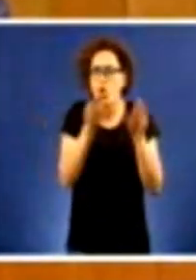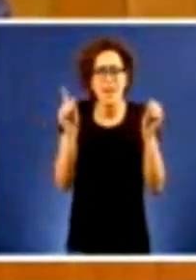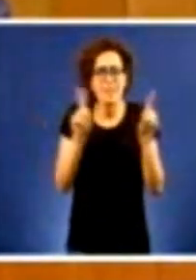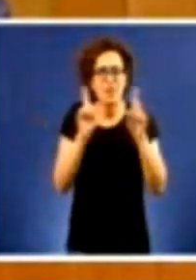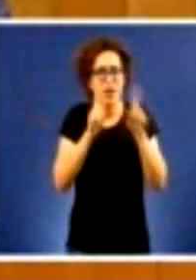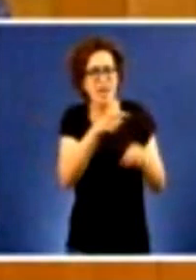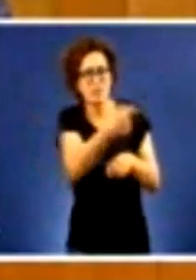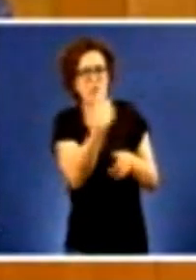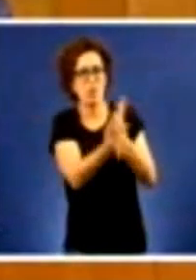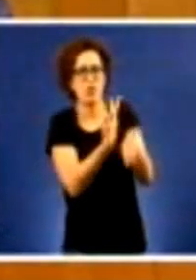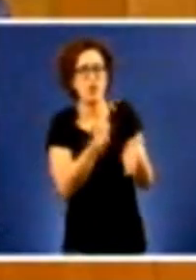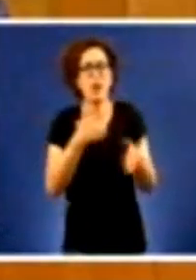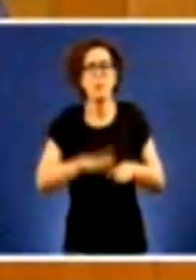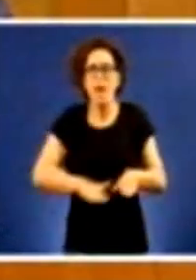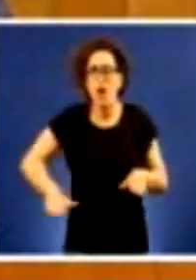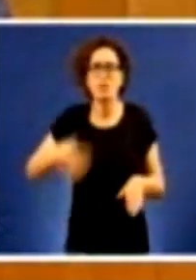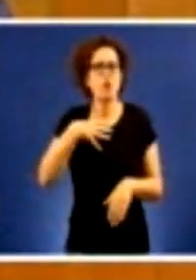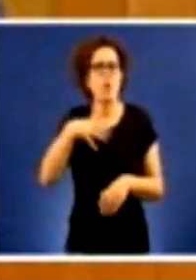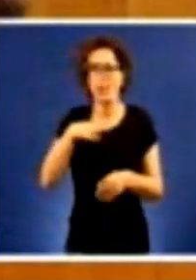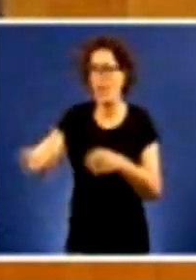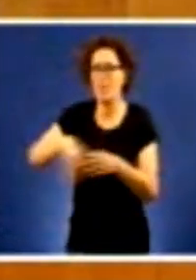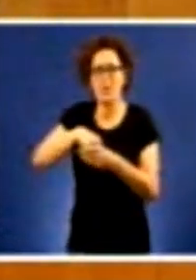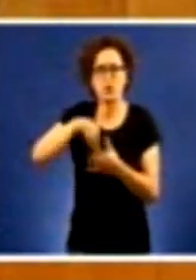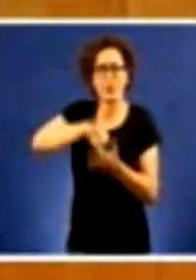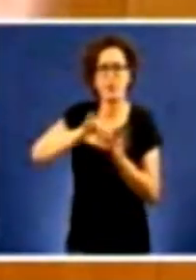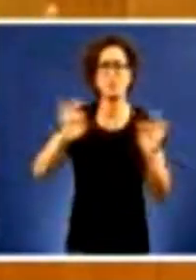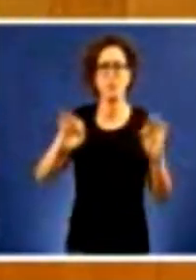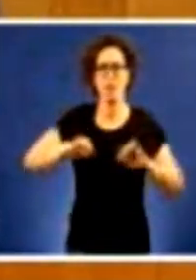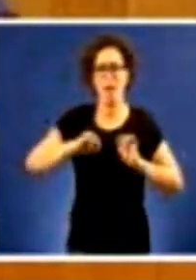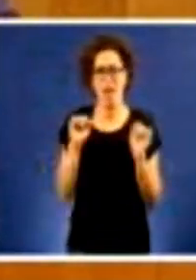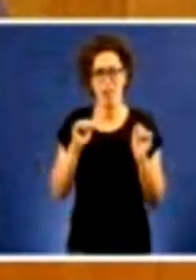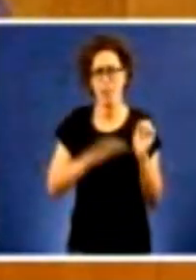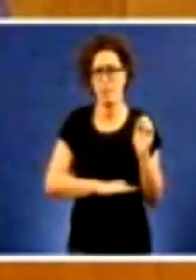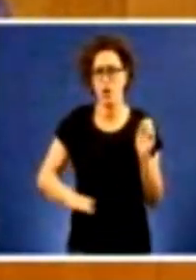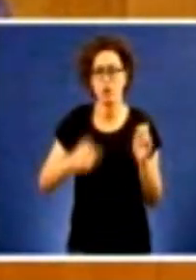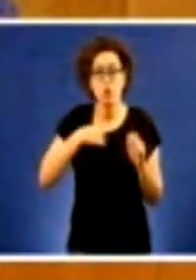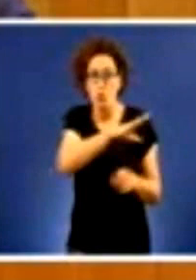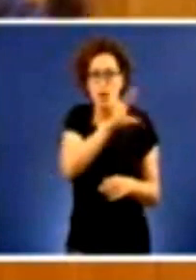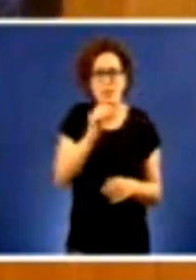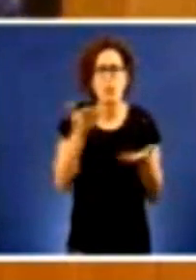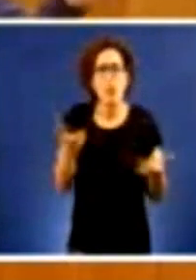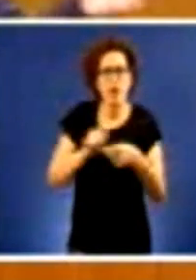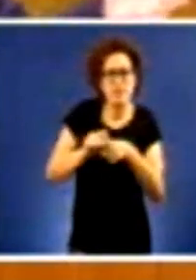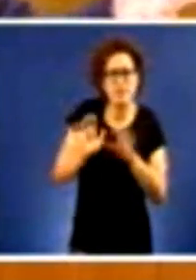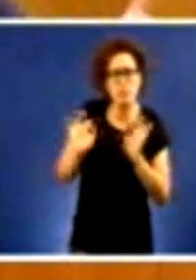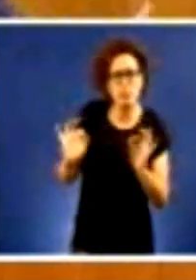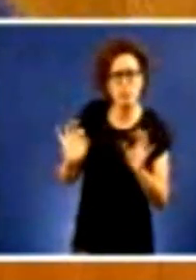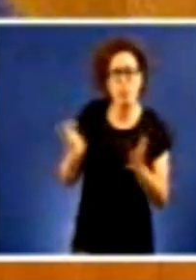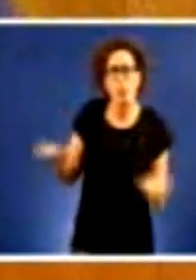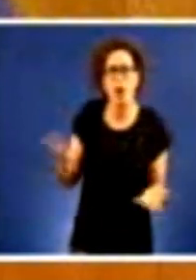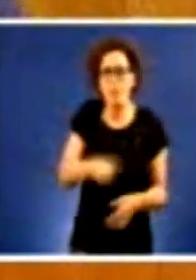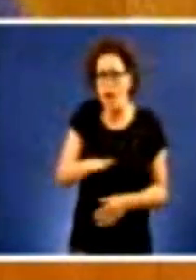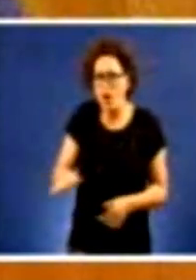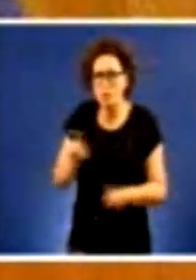de menores que non poden ser atendidos en centros de menores non sei que tipo de menores nos estamos referindo que problema